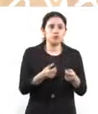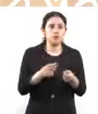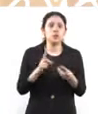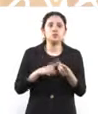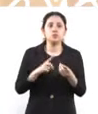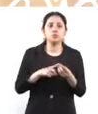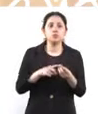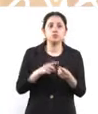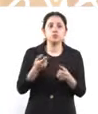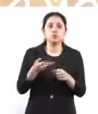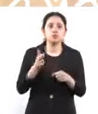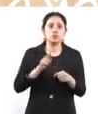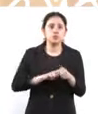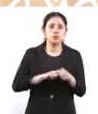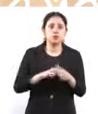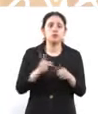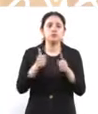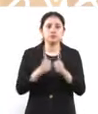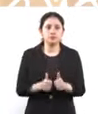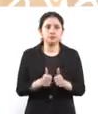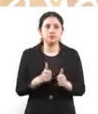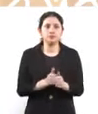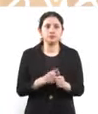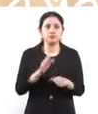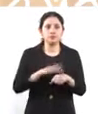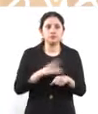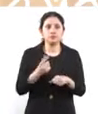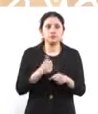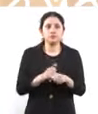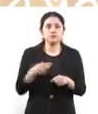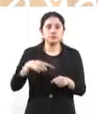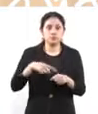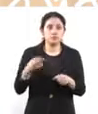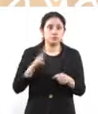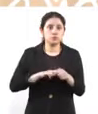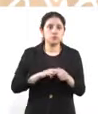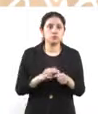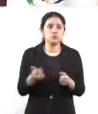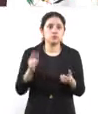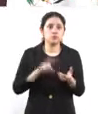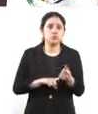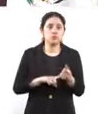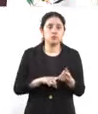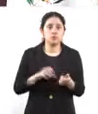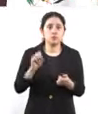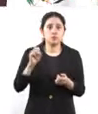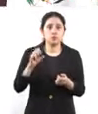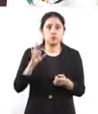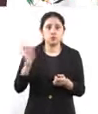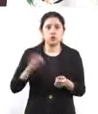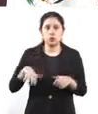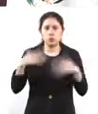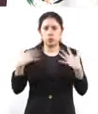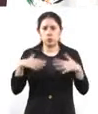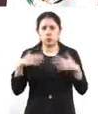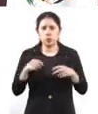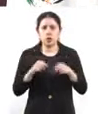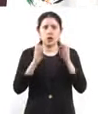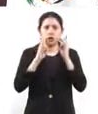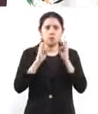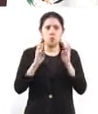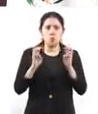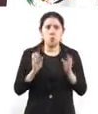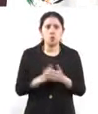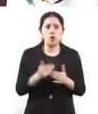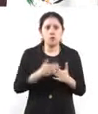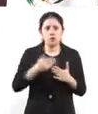decir, que para la ocupación hotelera llegar a un 60 por ciento es una velocidad de crucero que llegamos en la semana